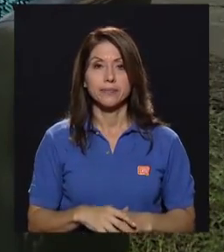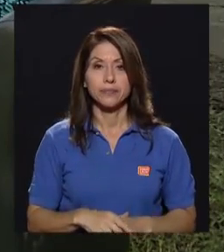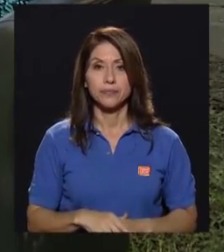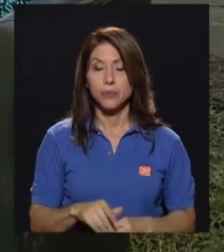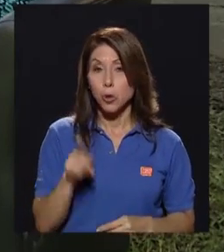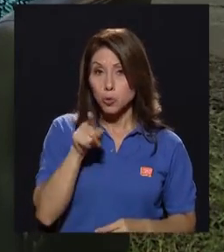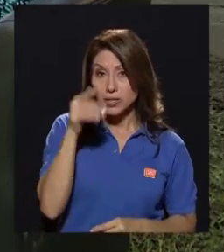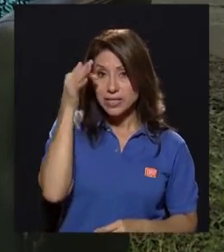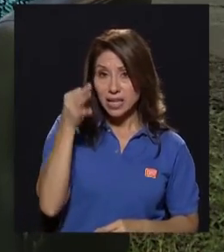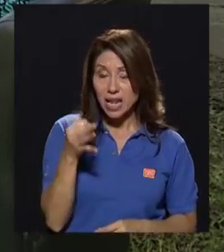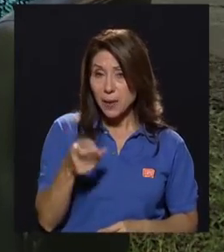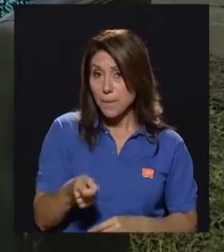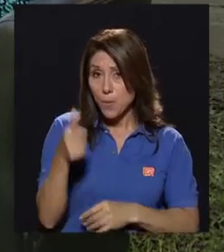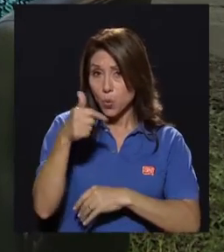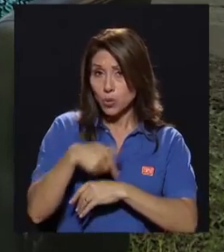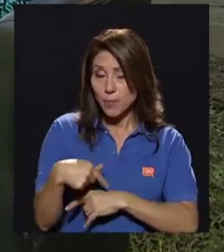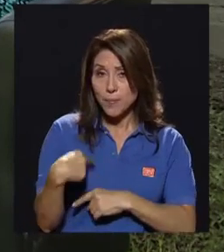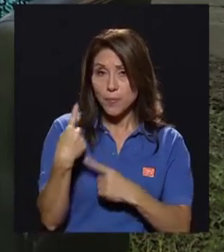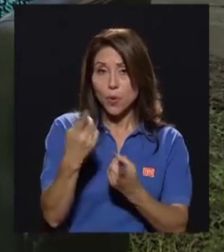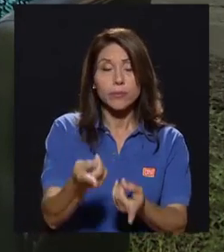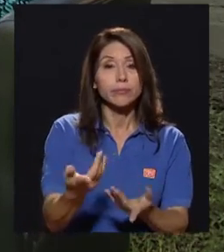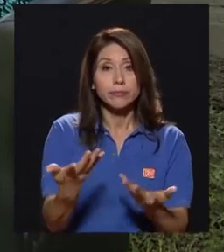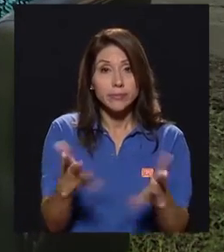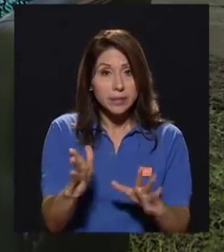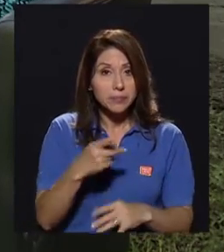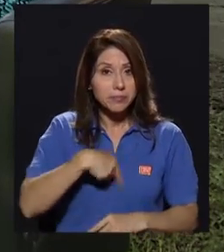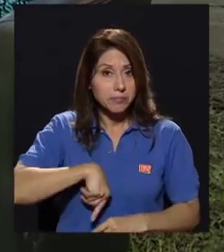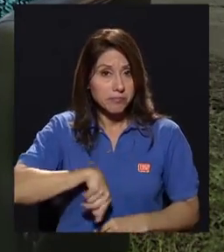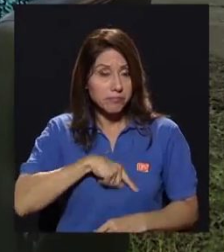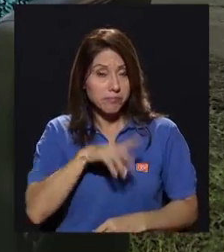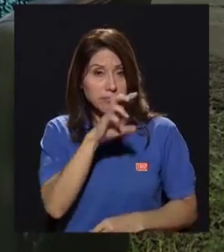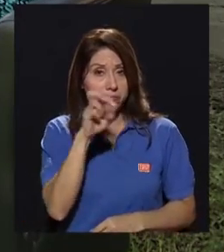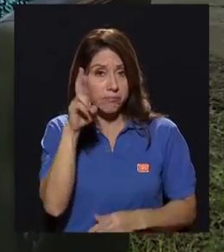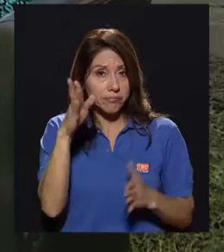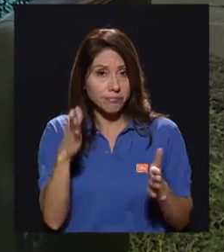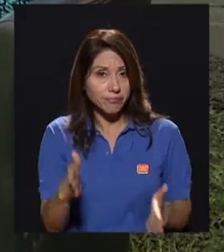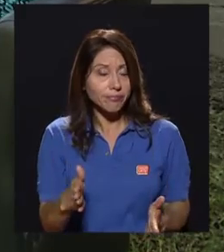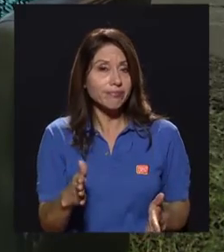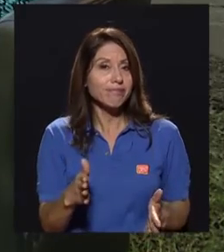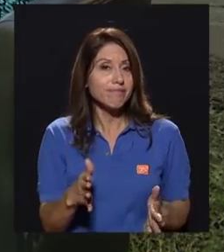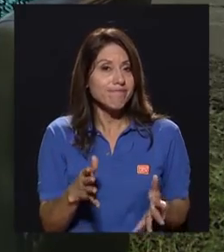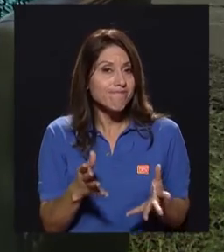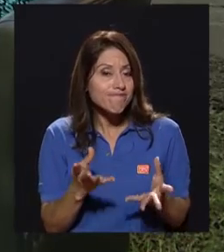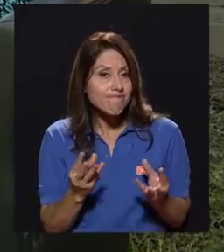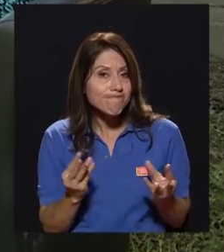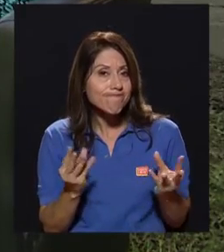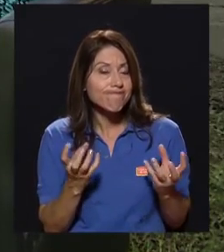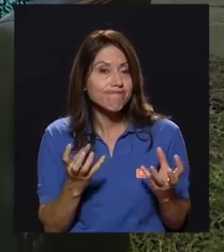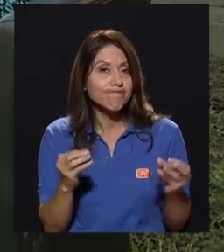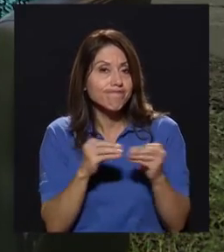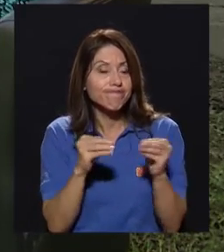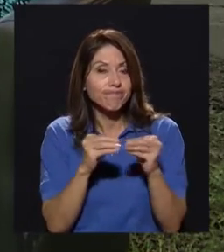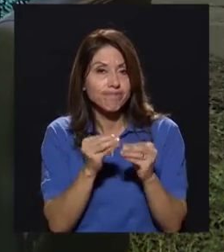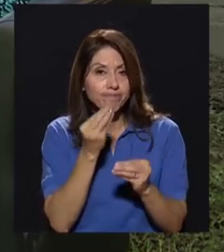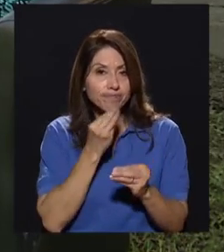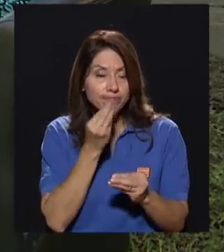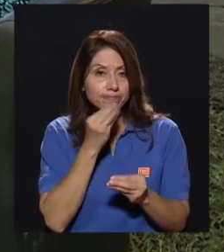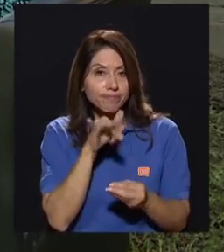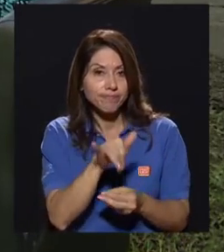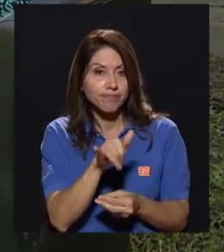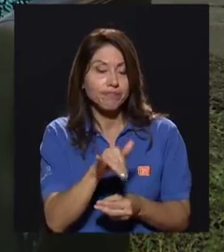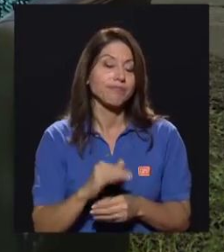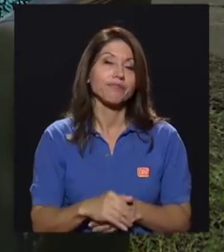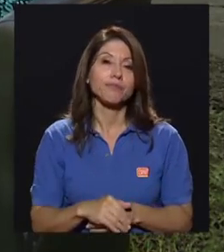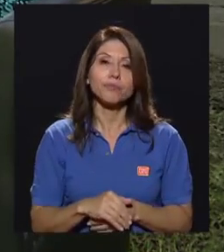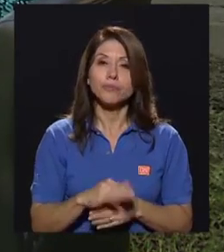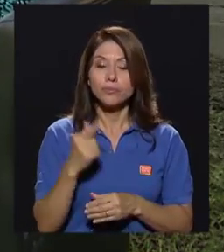¿Ustedes creen que pronto los costarricenses nos atrevamos a consumir más este producto? Yo creo que